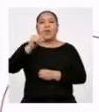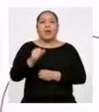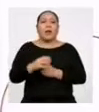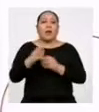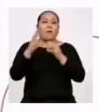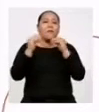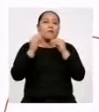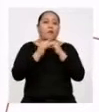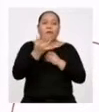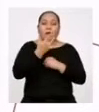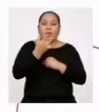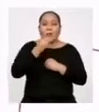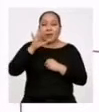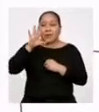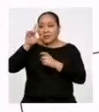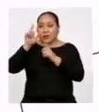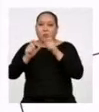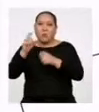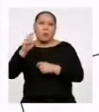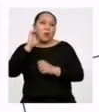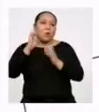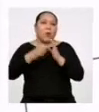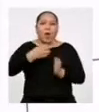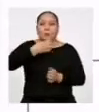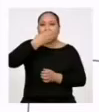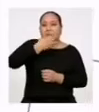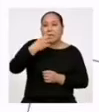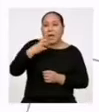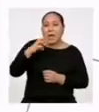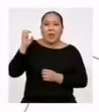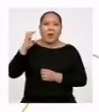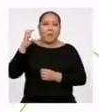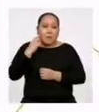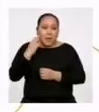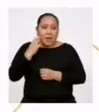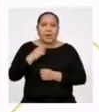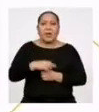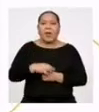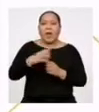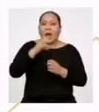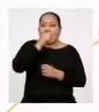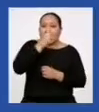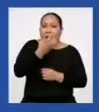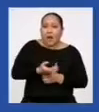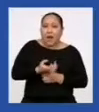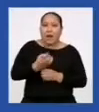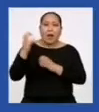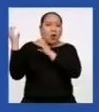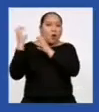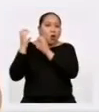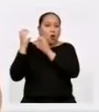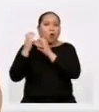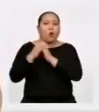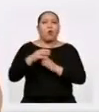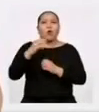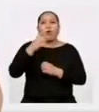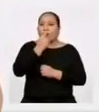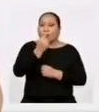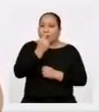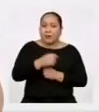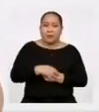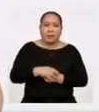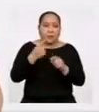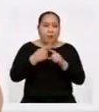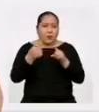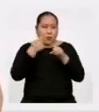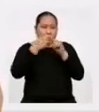5 personas, tales como manzana, piña, naranja, coco, fresa. Pero para los datos